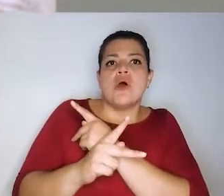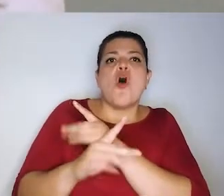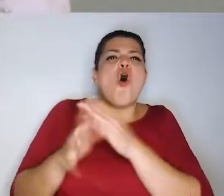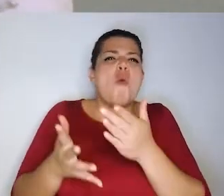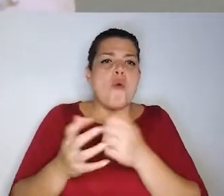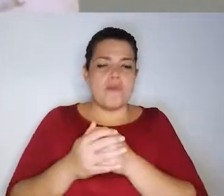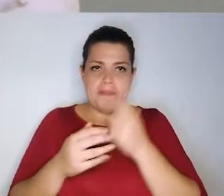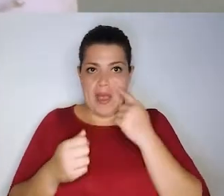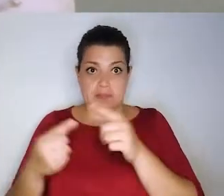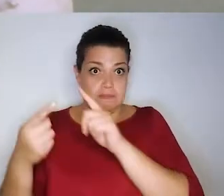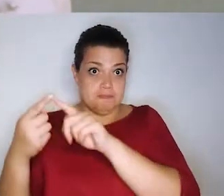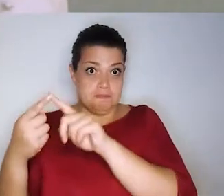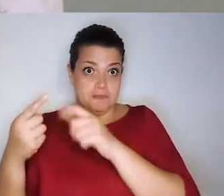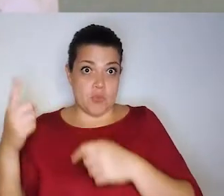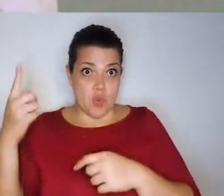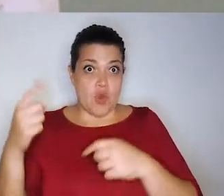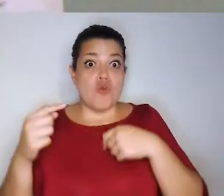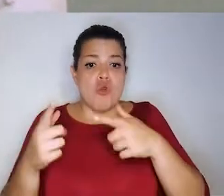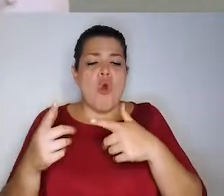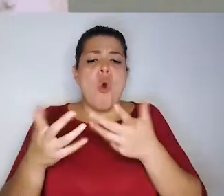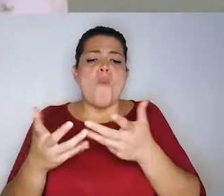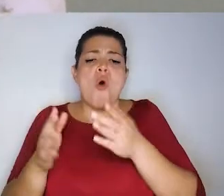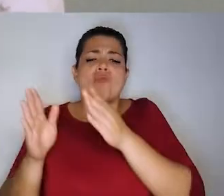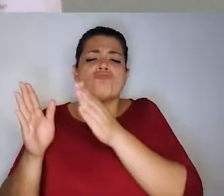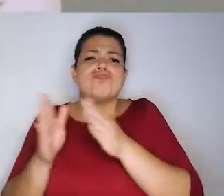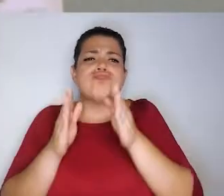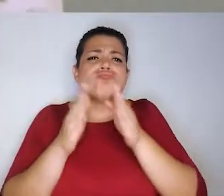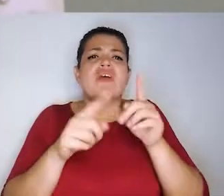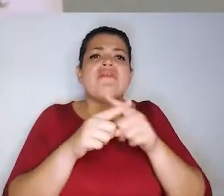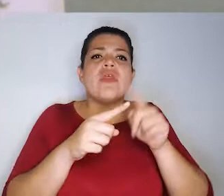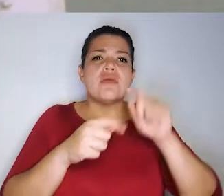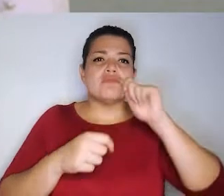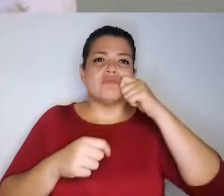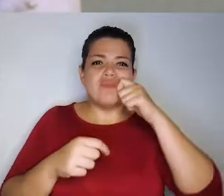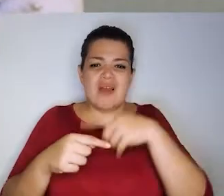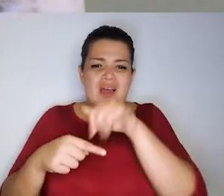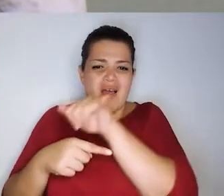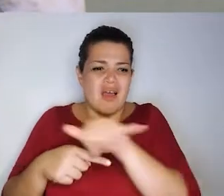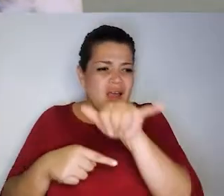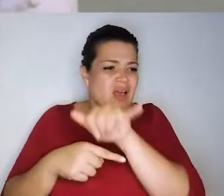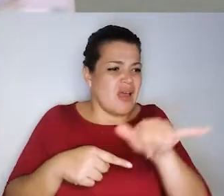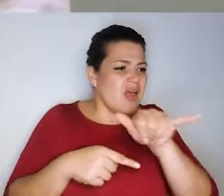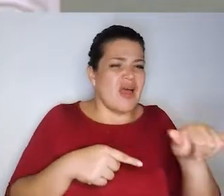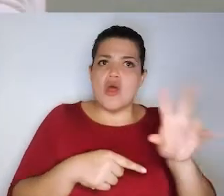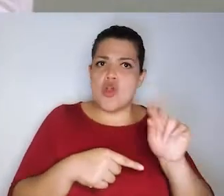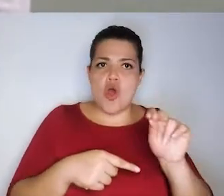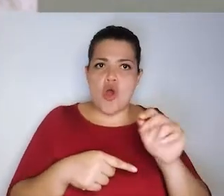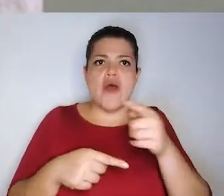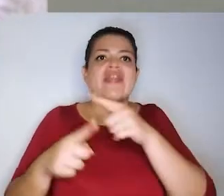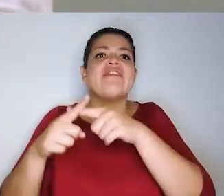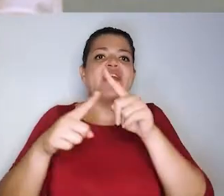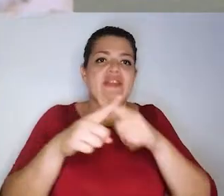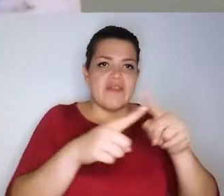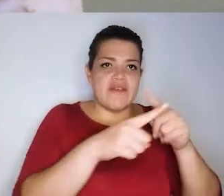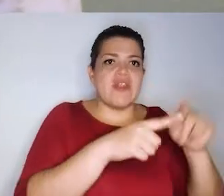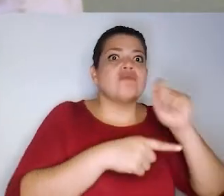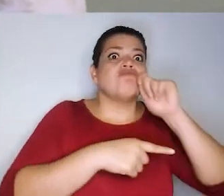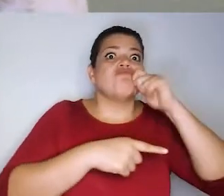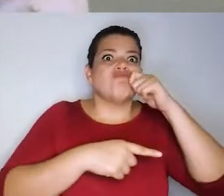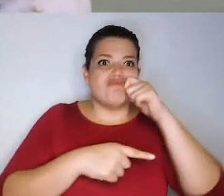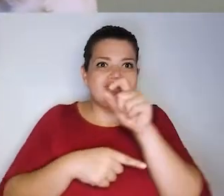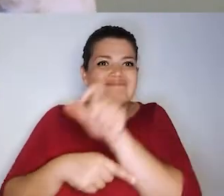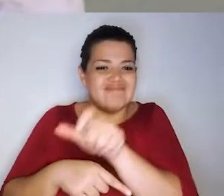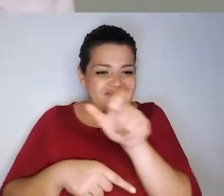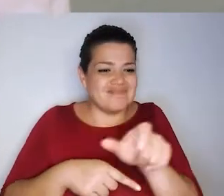Número uno, utilice un administrador de contraseñas para evitar repetirlas en más de un sitio o aplicación.